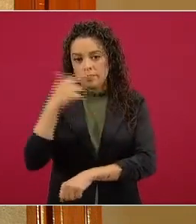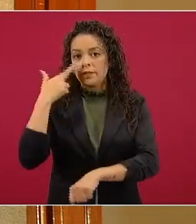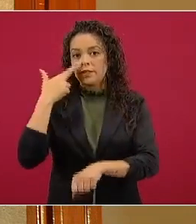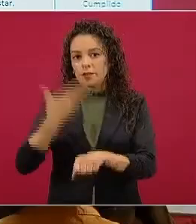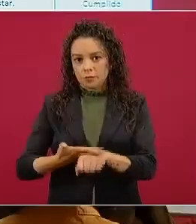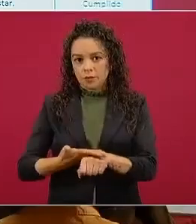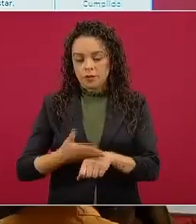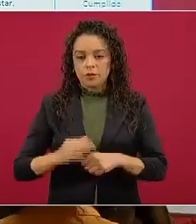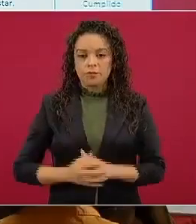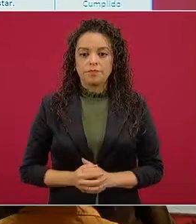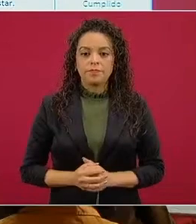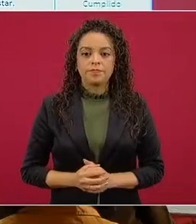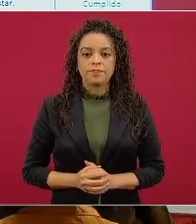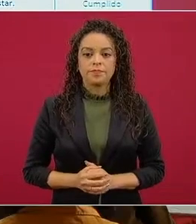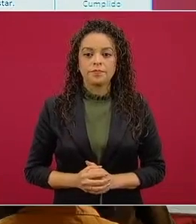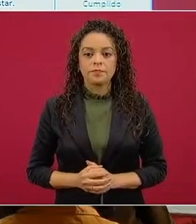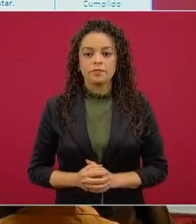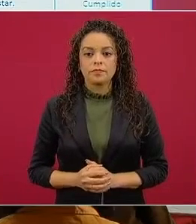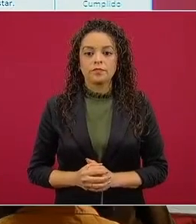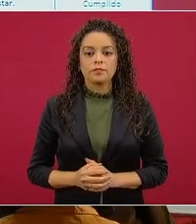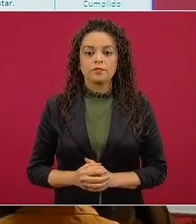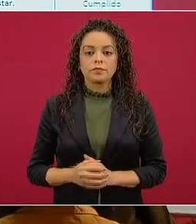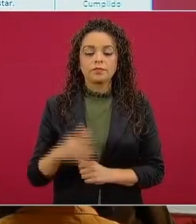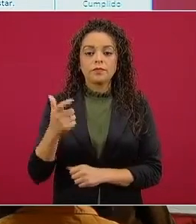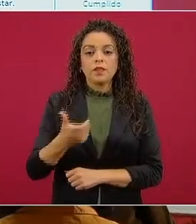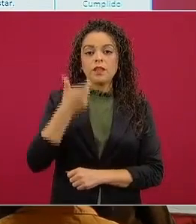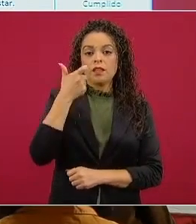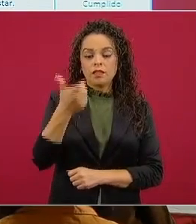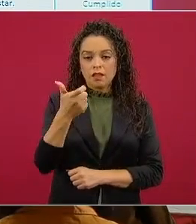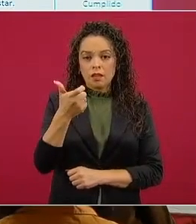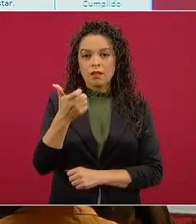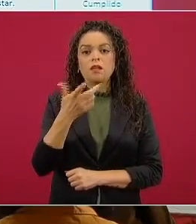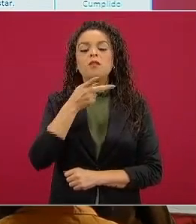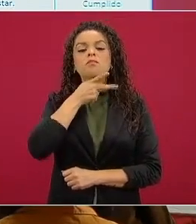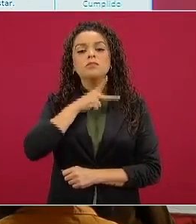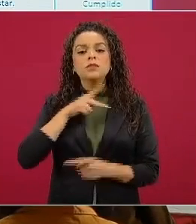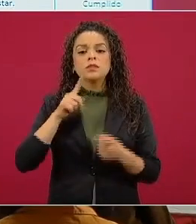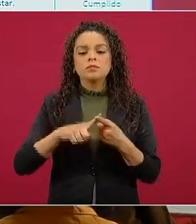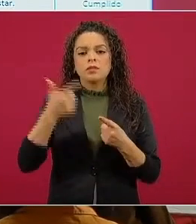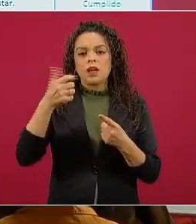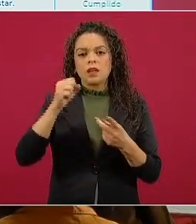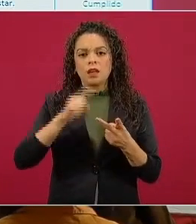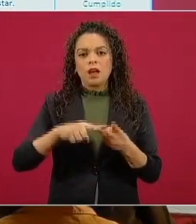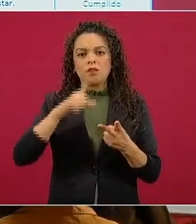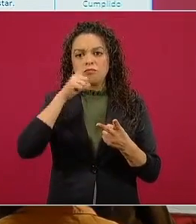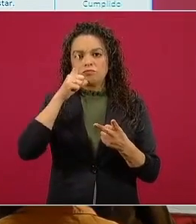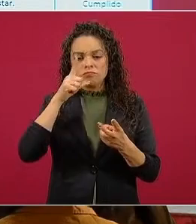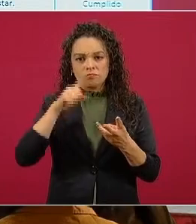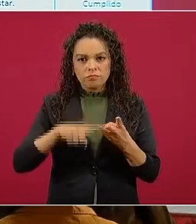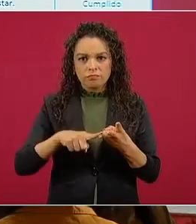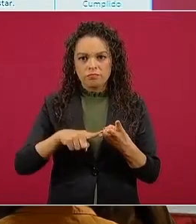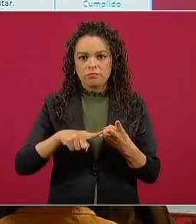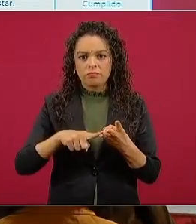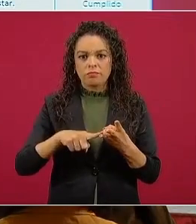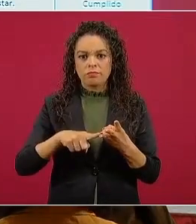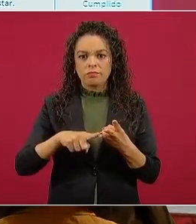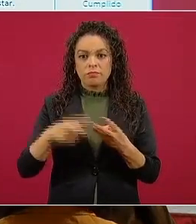No aumentará el precio de las gasolinas, el gas, el diésel, la luz. Aquí está el procurador